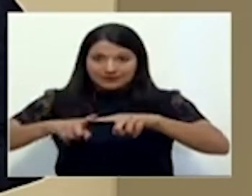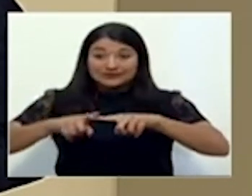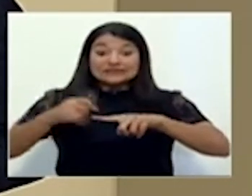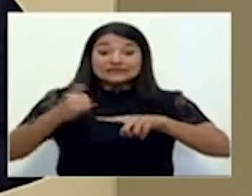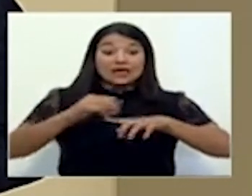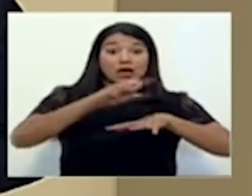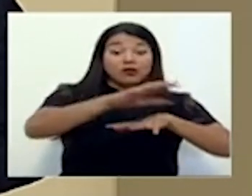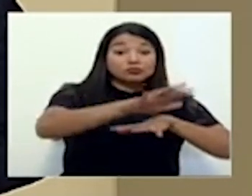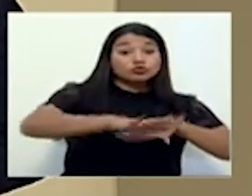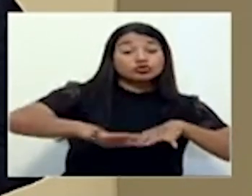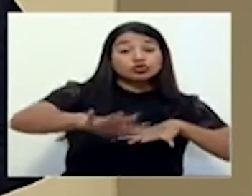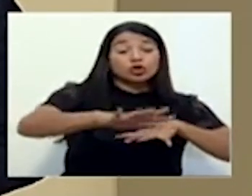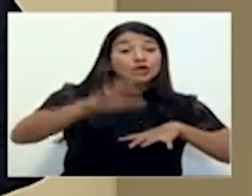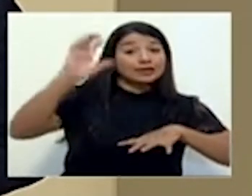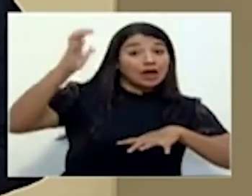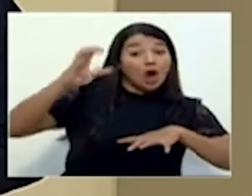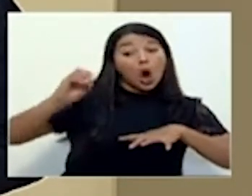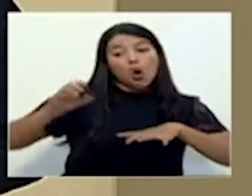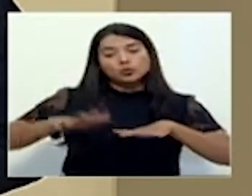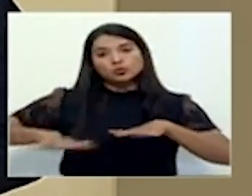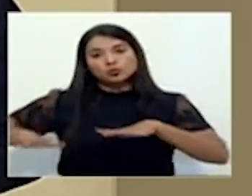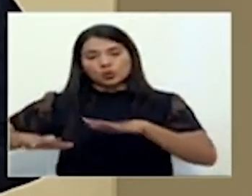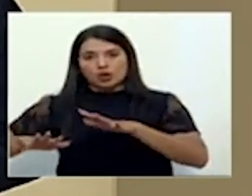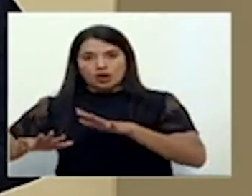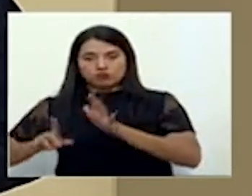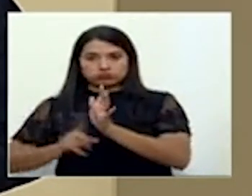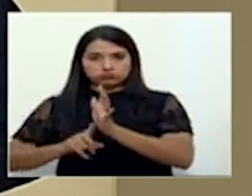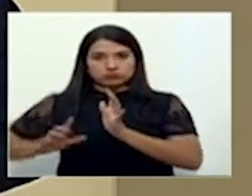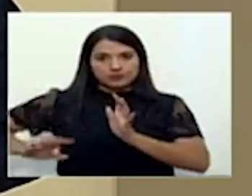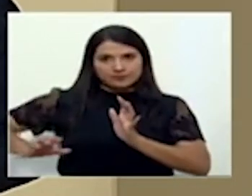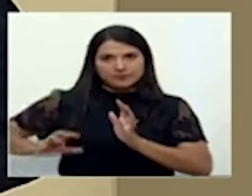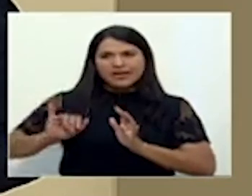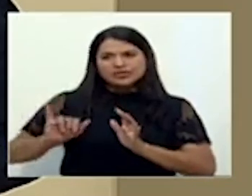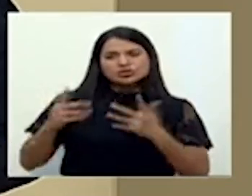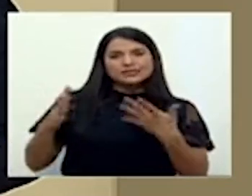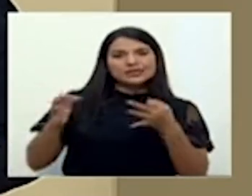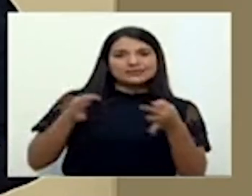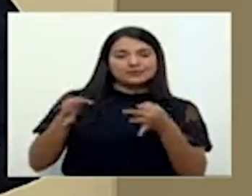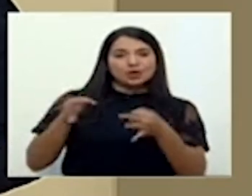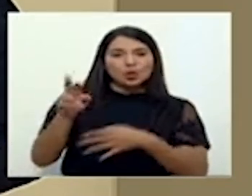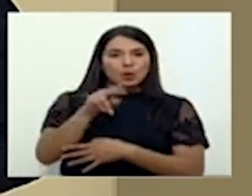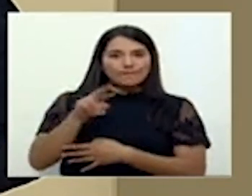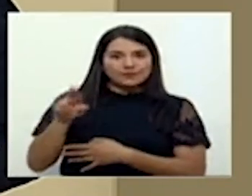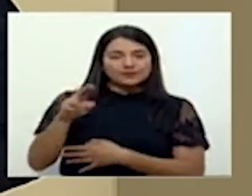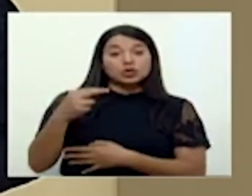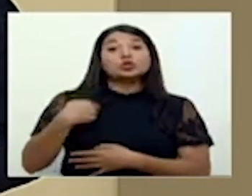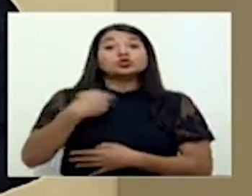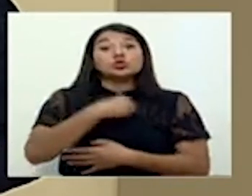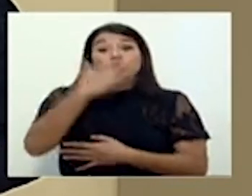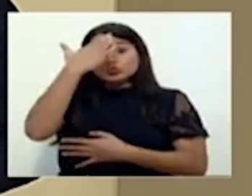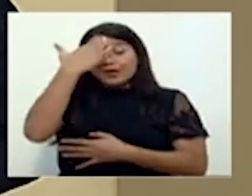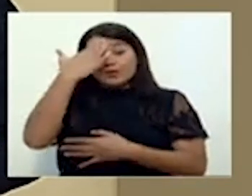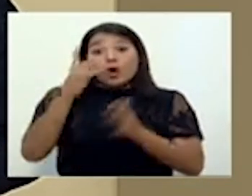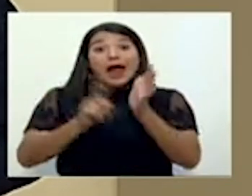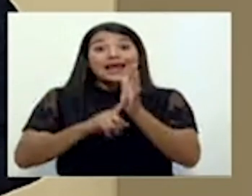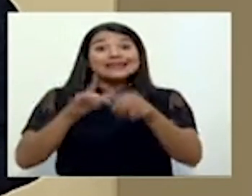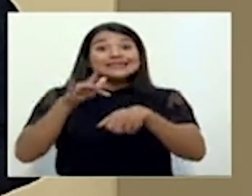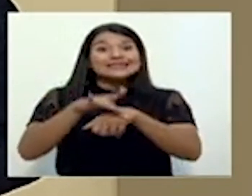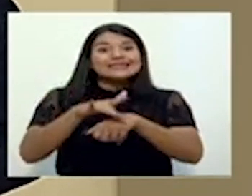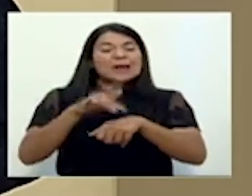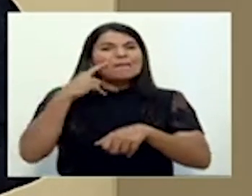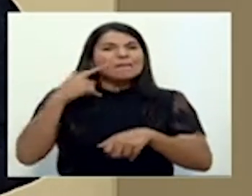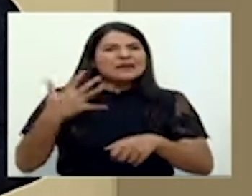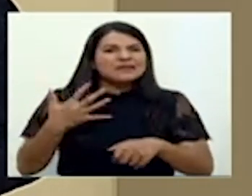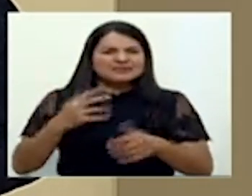amarillo, ¿verdad?, que eso, pues, es lo que también han estado explicando los compañeros, que sabemos que cuando hay una alerta temprana también es para que se pongan las